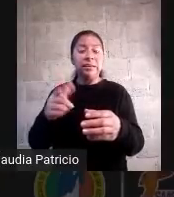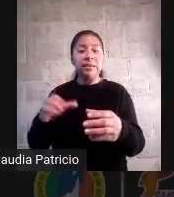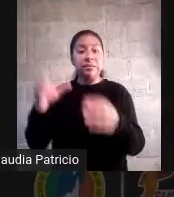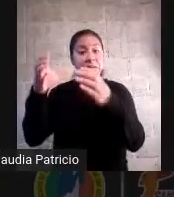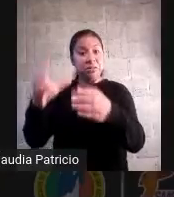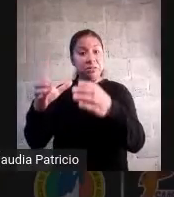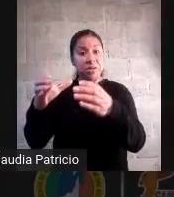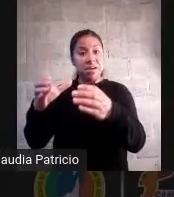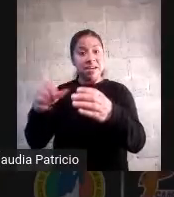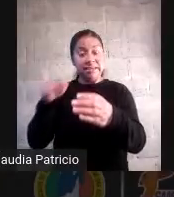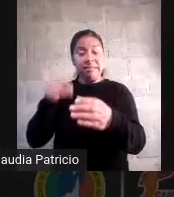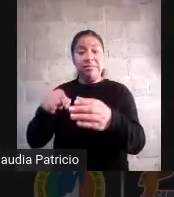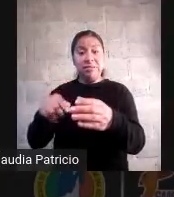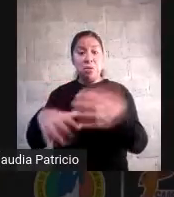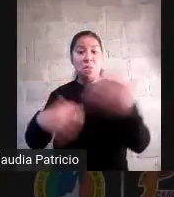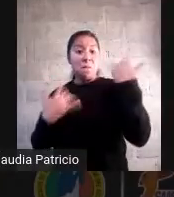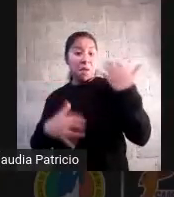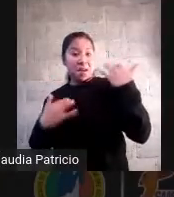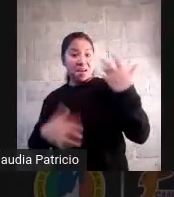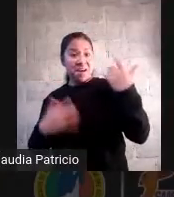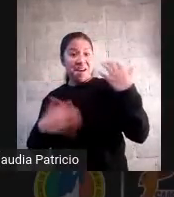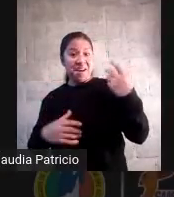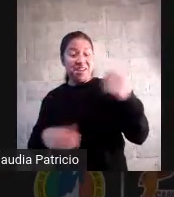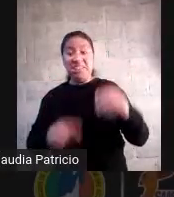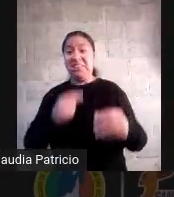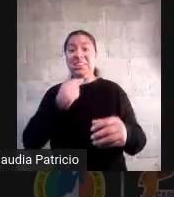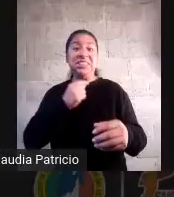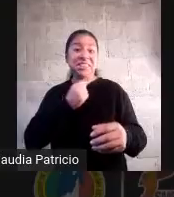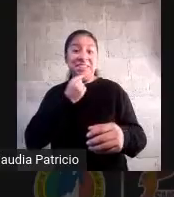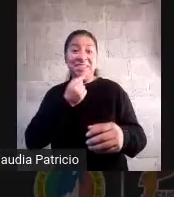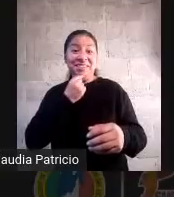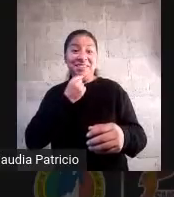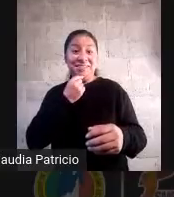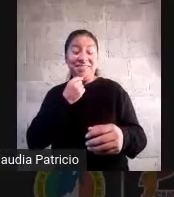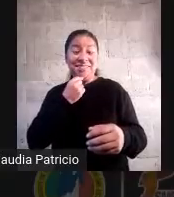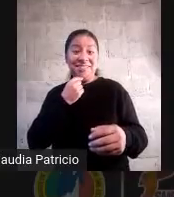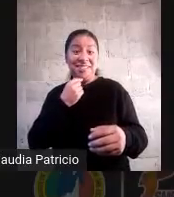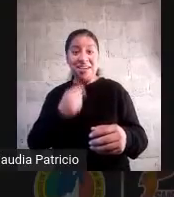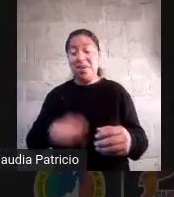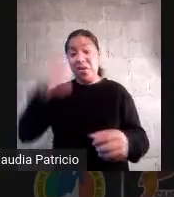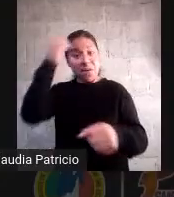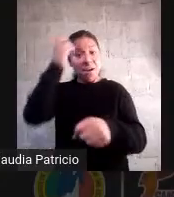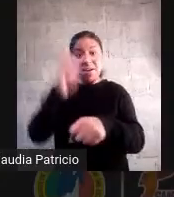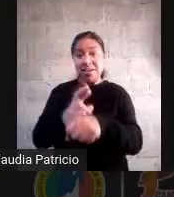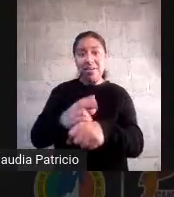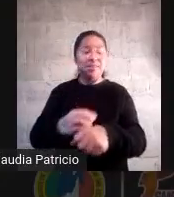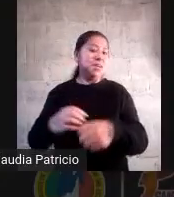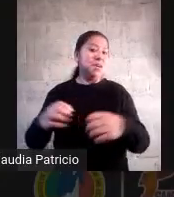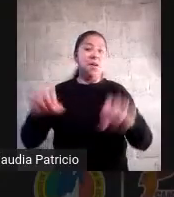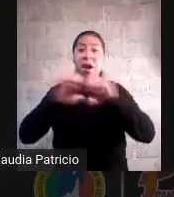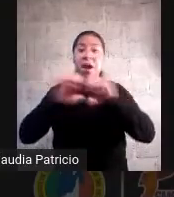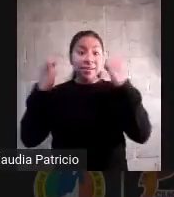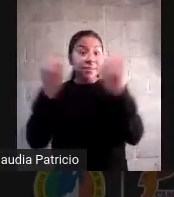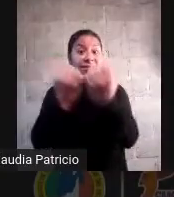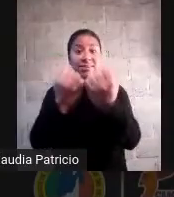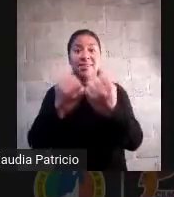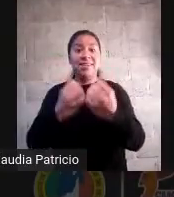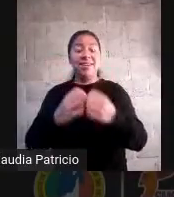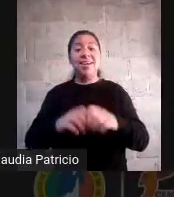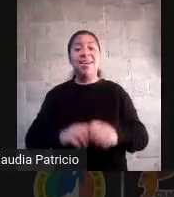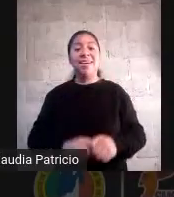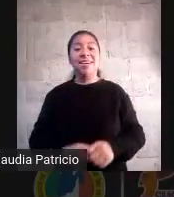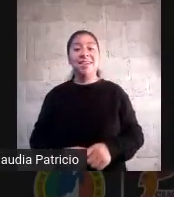hay carambas estos niños un mariachi puso ahora el director ahora el equipo a